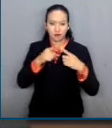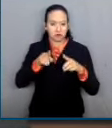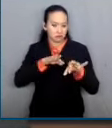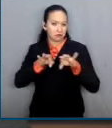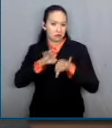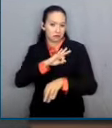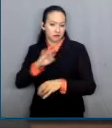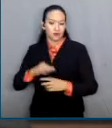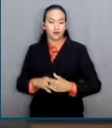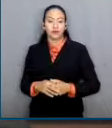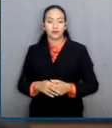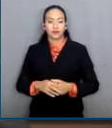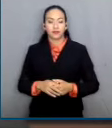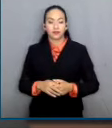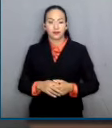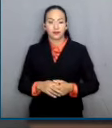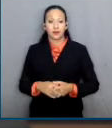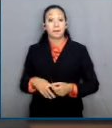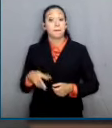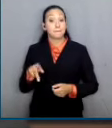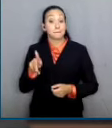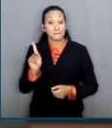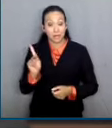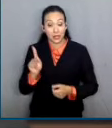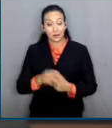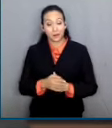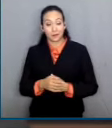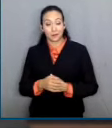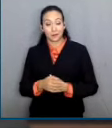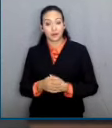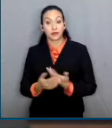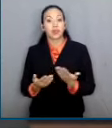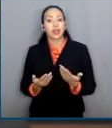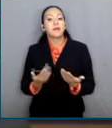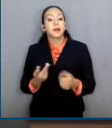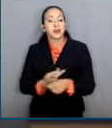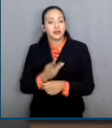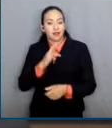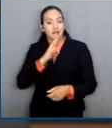Pero los resultados son